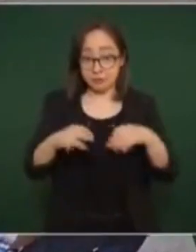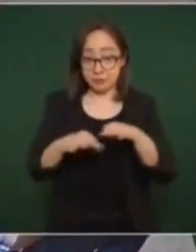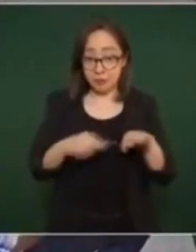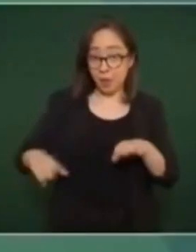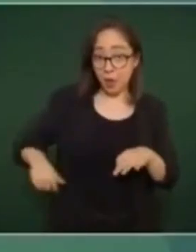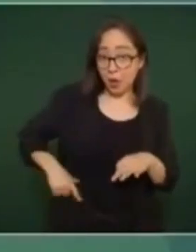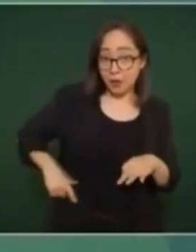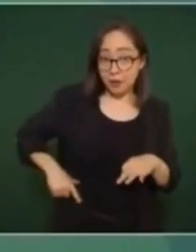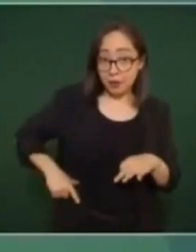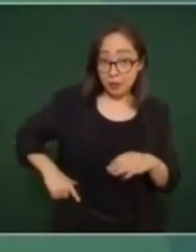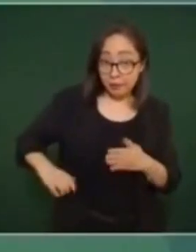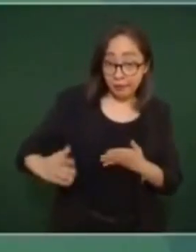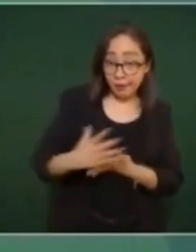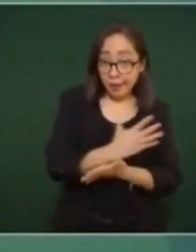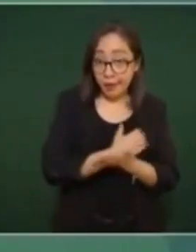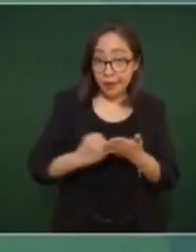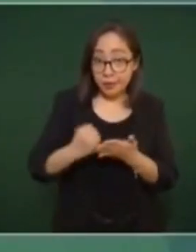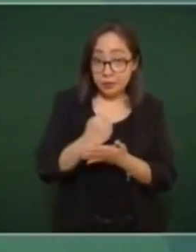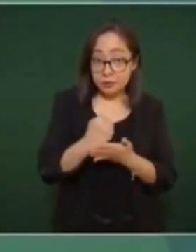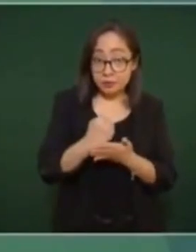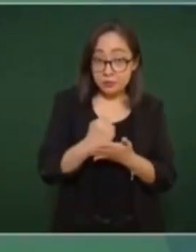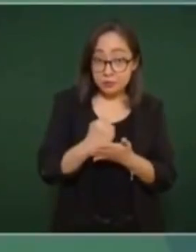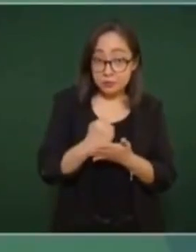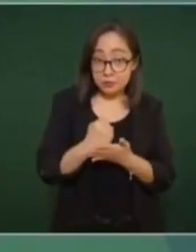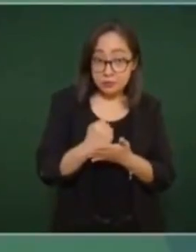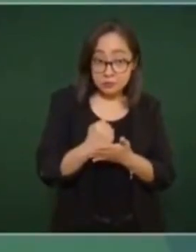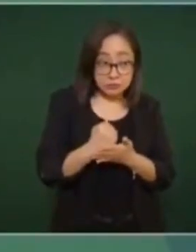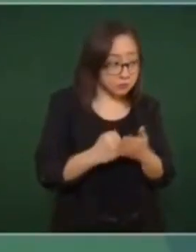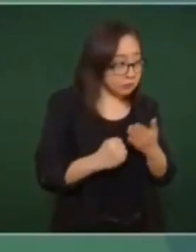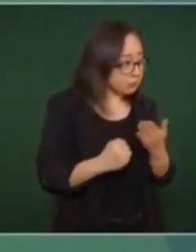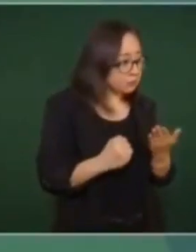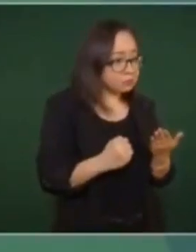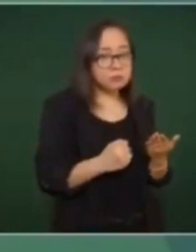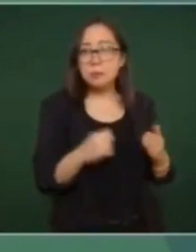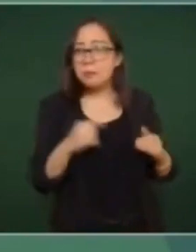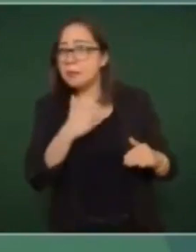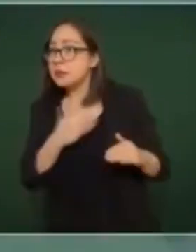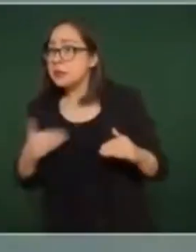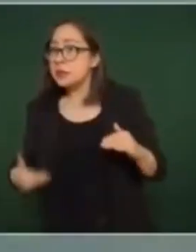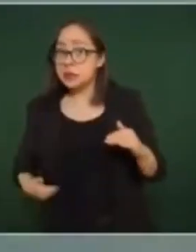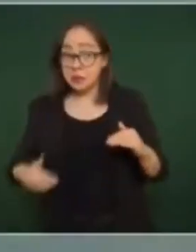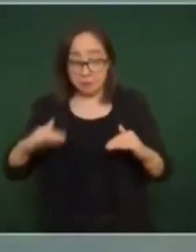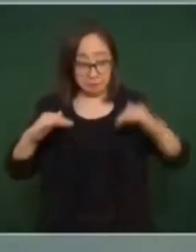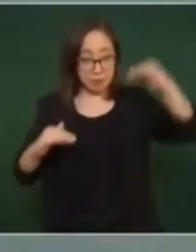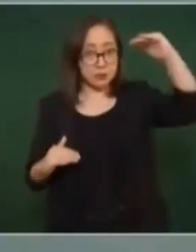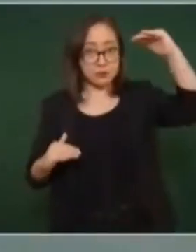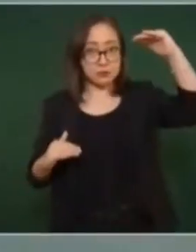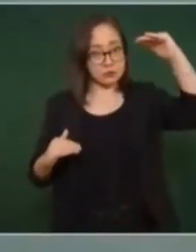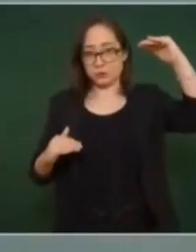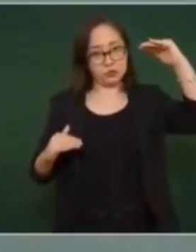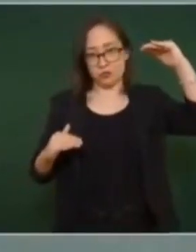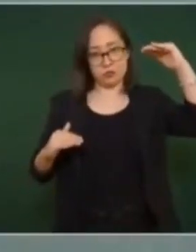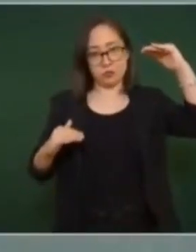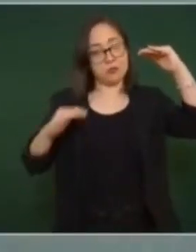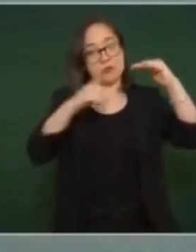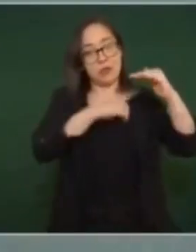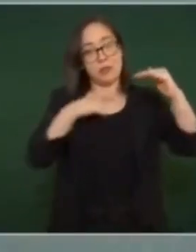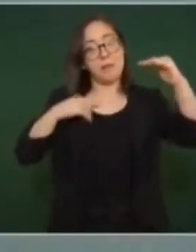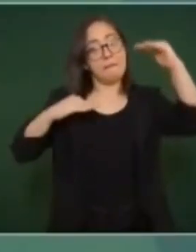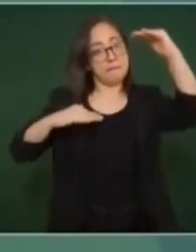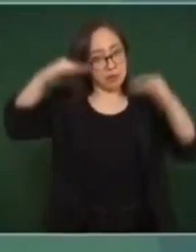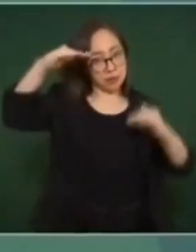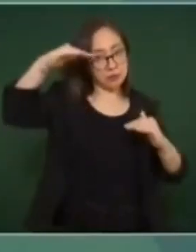puede ganar más que lo que obtiene el presidente de la República. Y ellos,